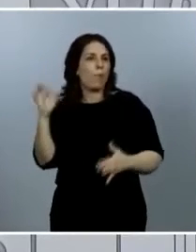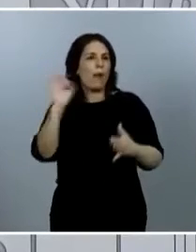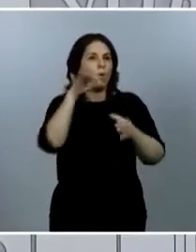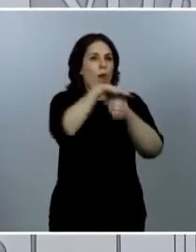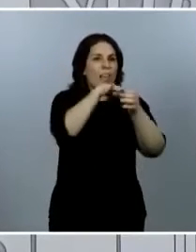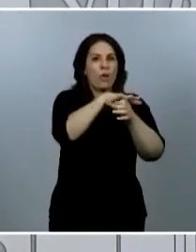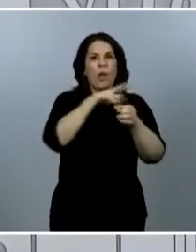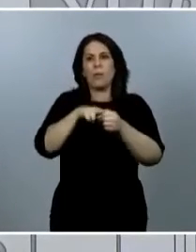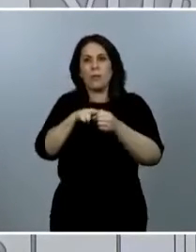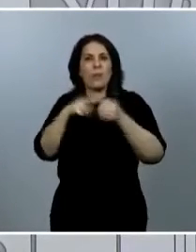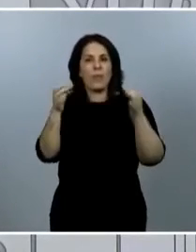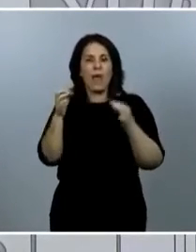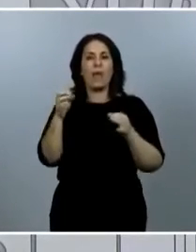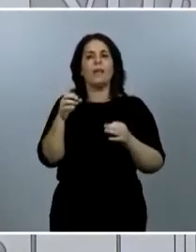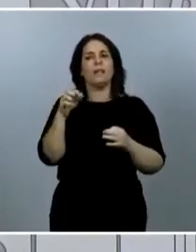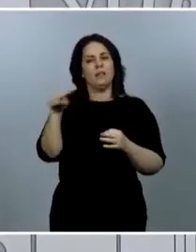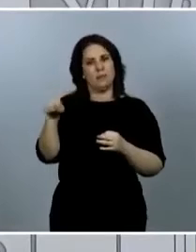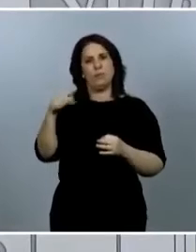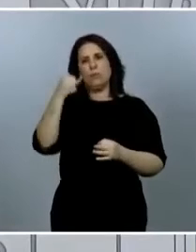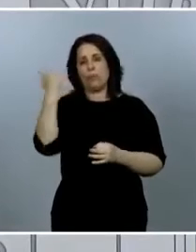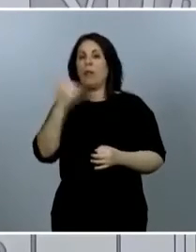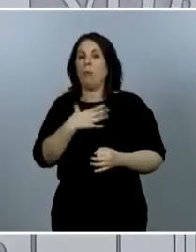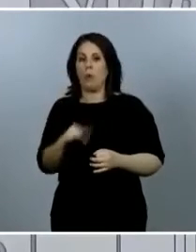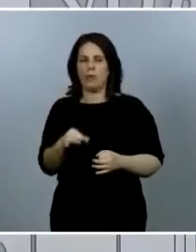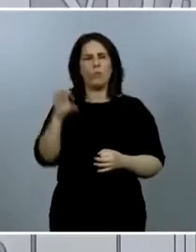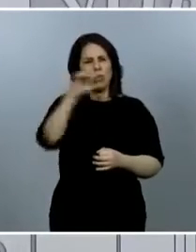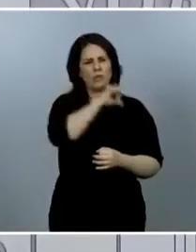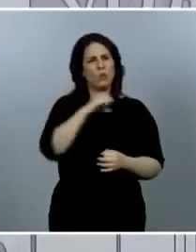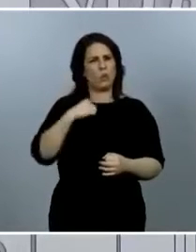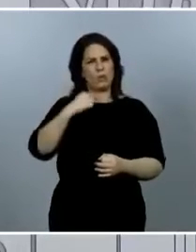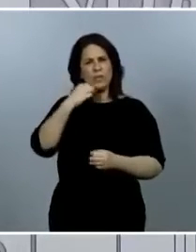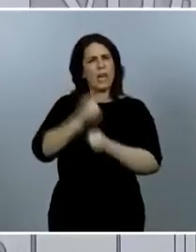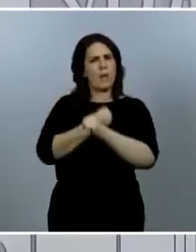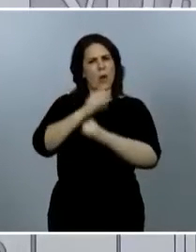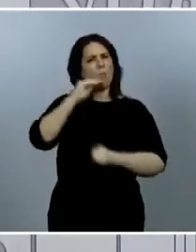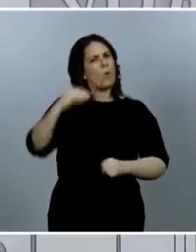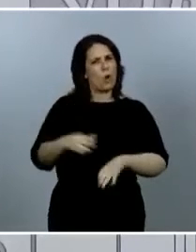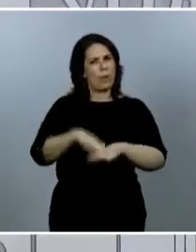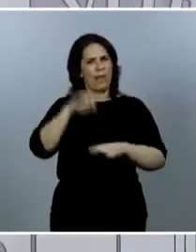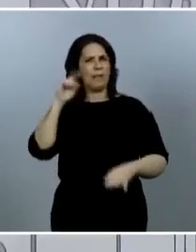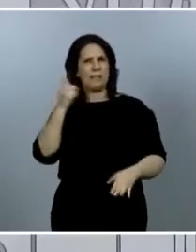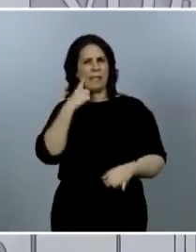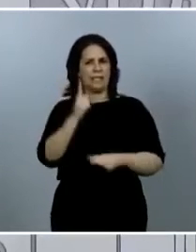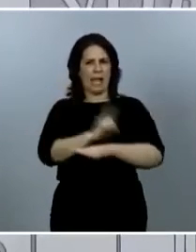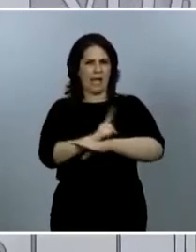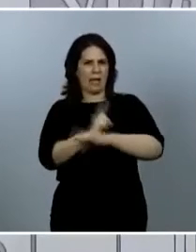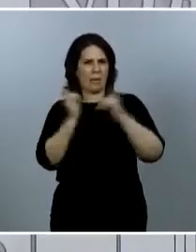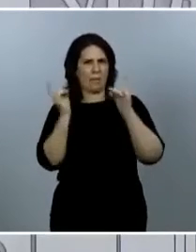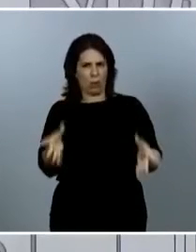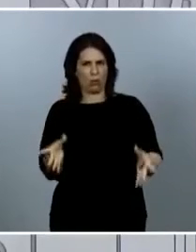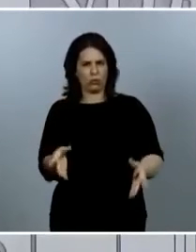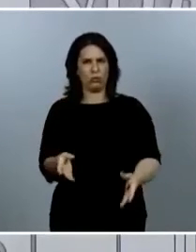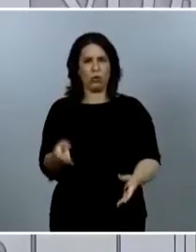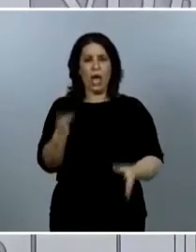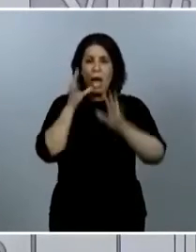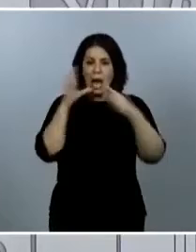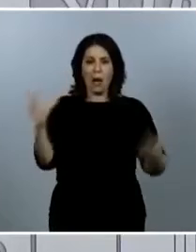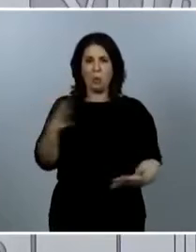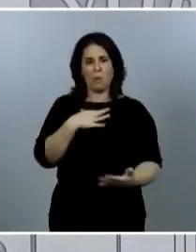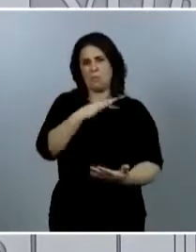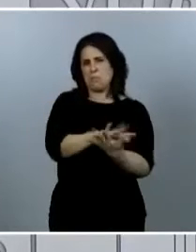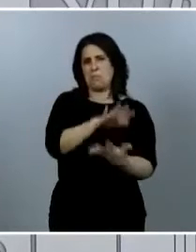comunidades están haciendo un trabajo muy bueno en esta detección precoz de brotes y yo creo que ahora mismo podemos tener cierta tranquilidad,